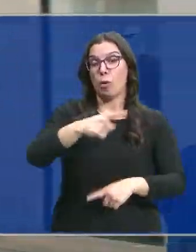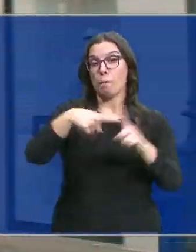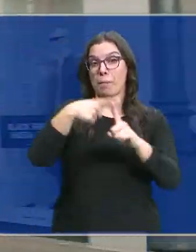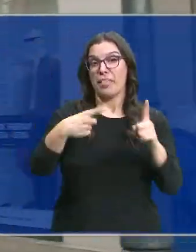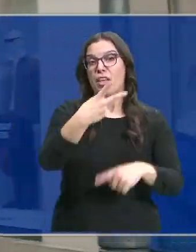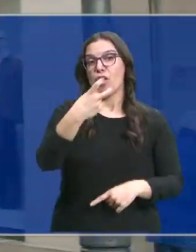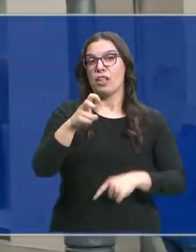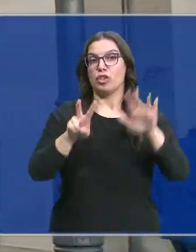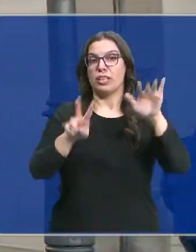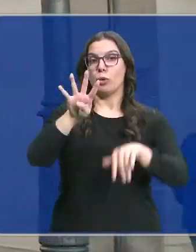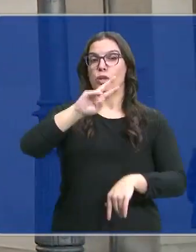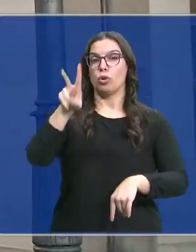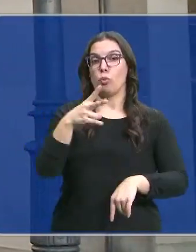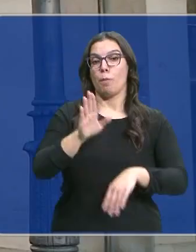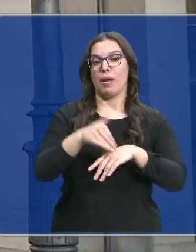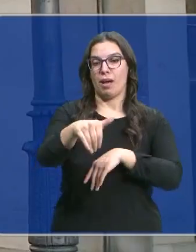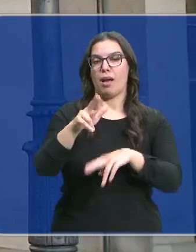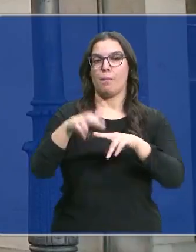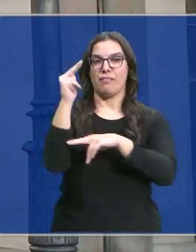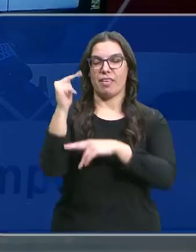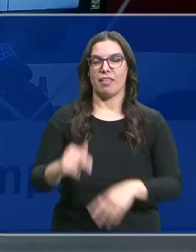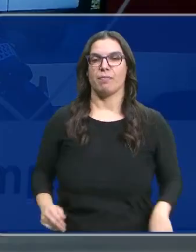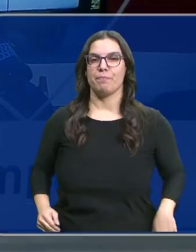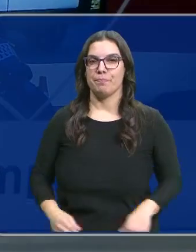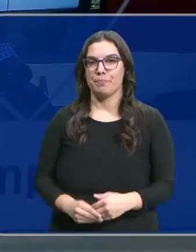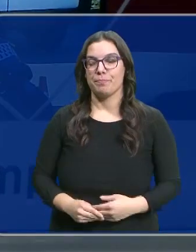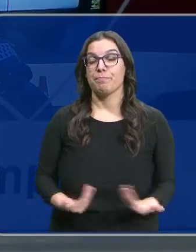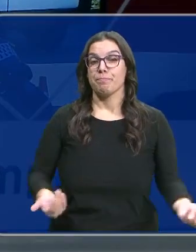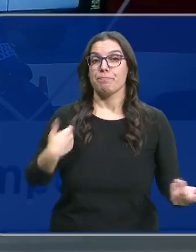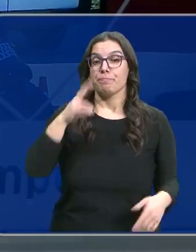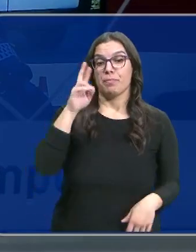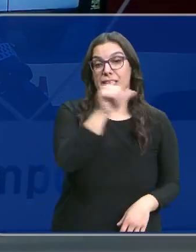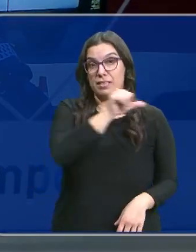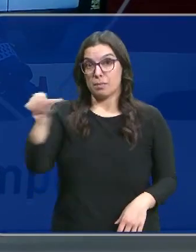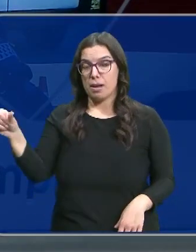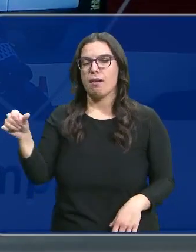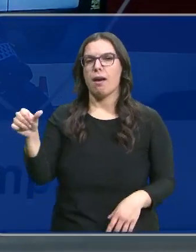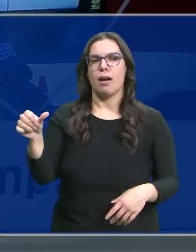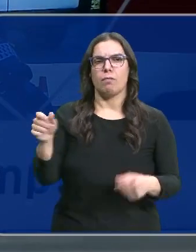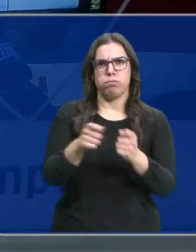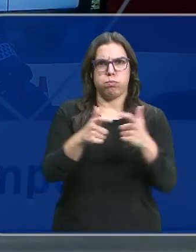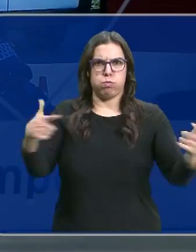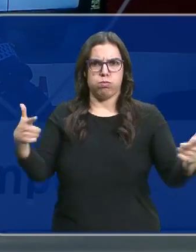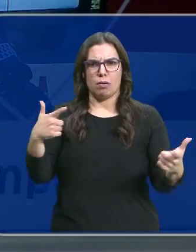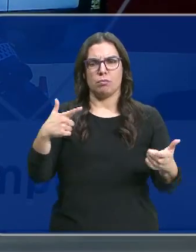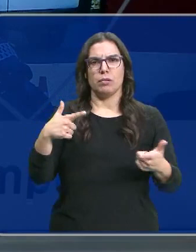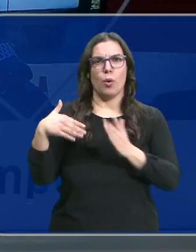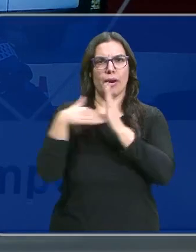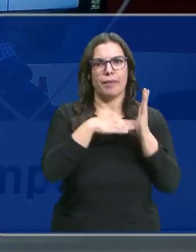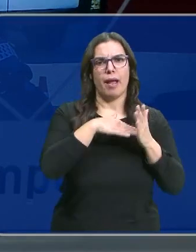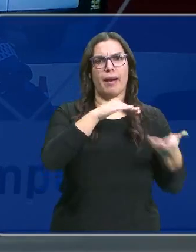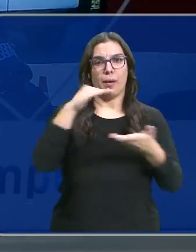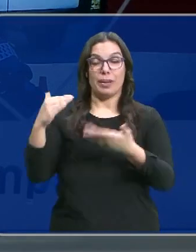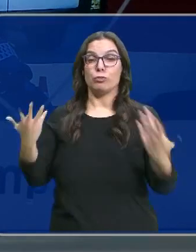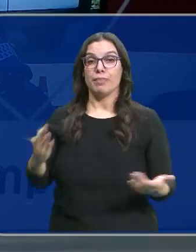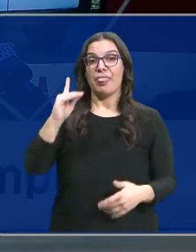274 euros en este Black Friday. Ya lo han visto, durante esta semana crecen de forma notable los repartos. Por eso la